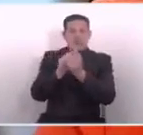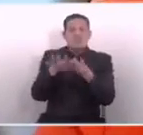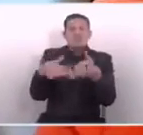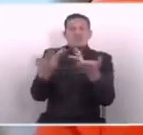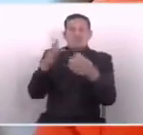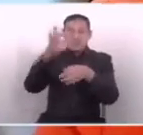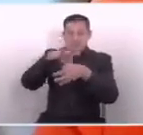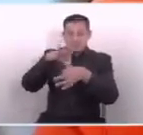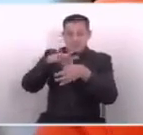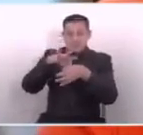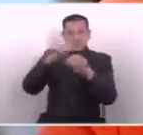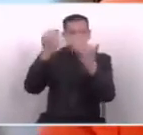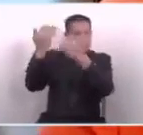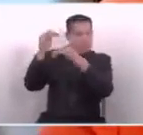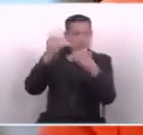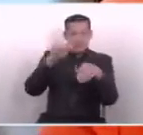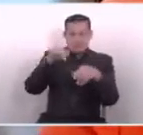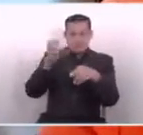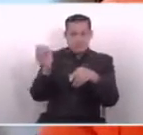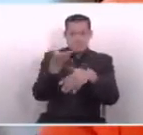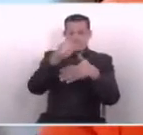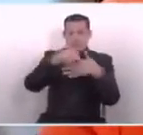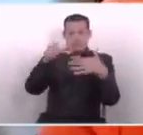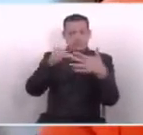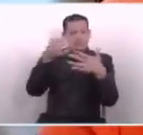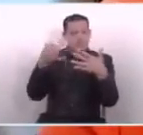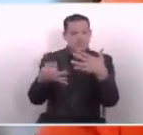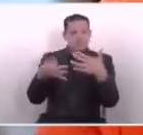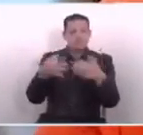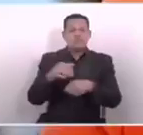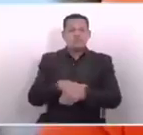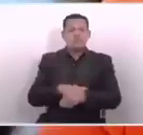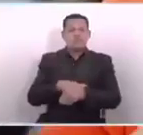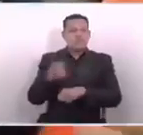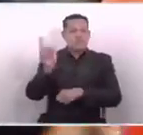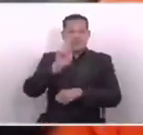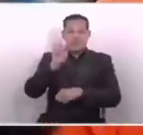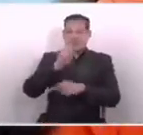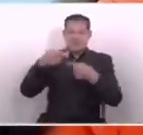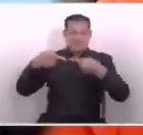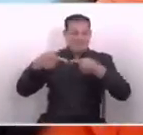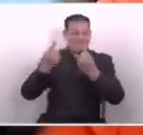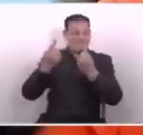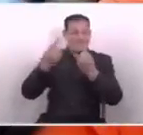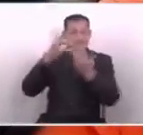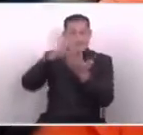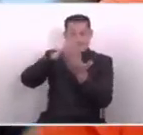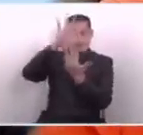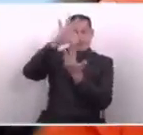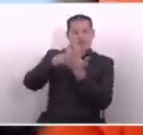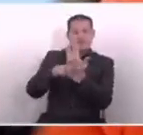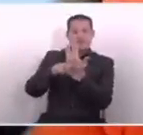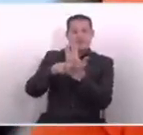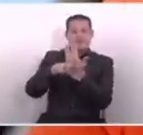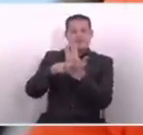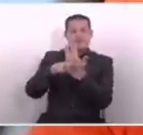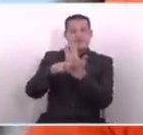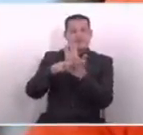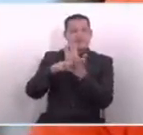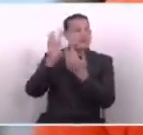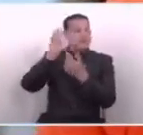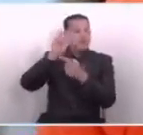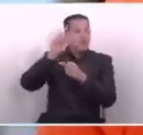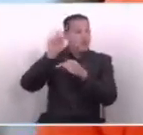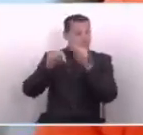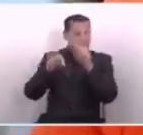Porque esa es la dinámica de esta nueva Asamblea Legislativa. No es atacando un programa. Si no son